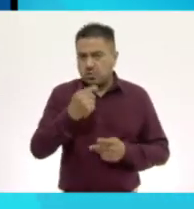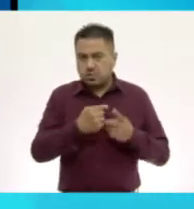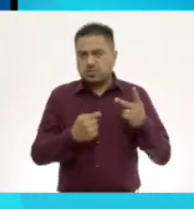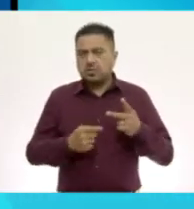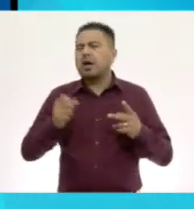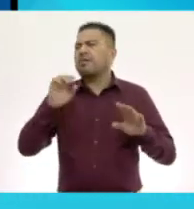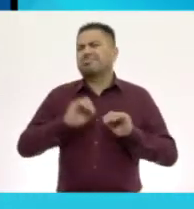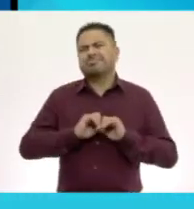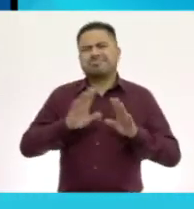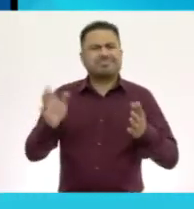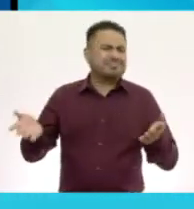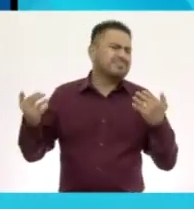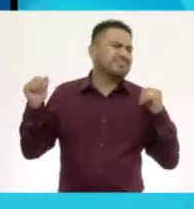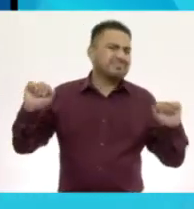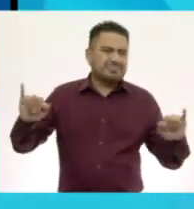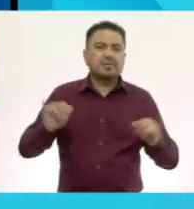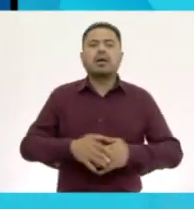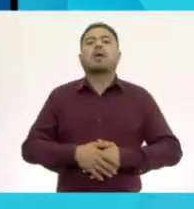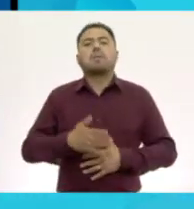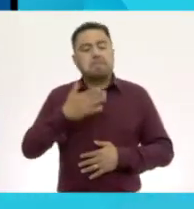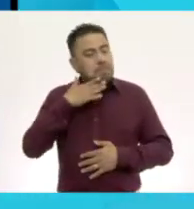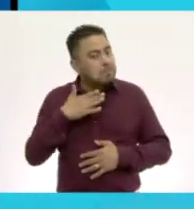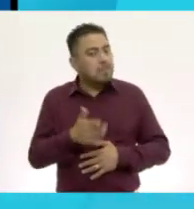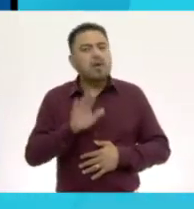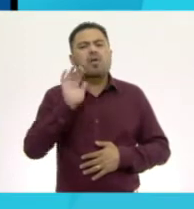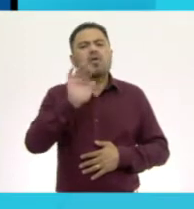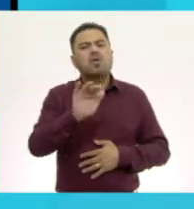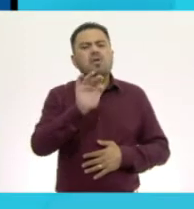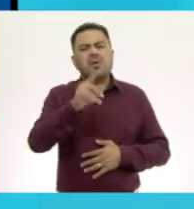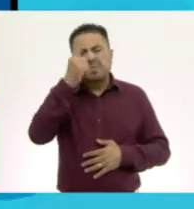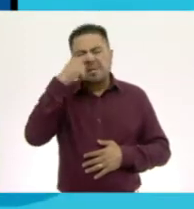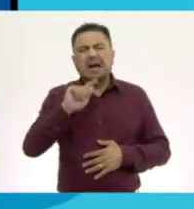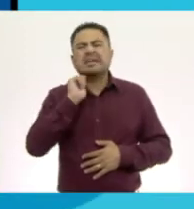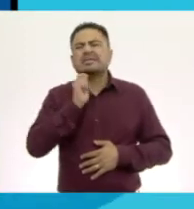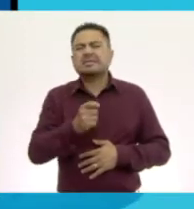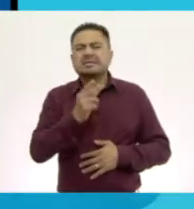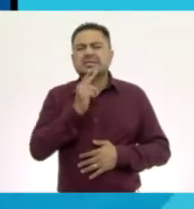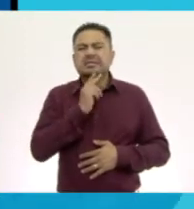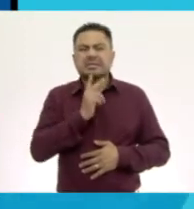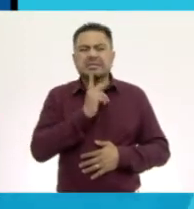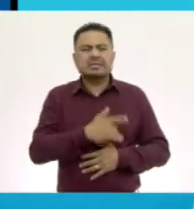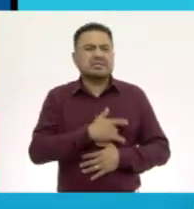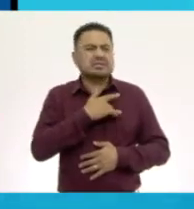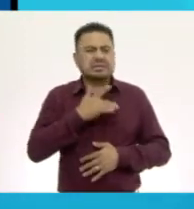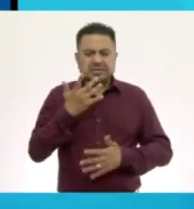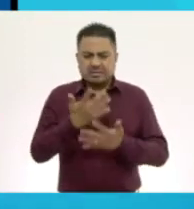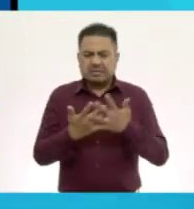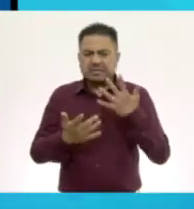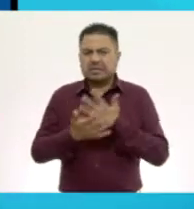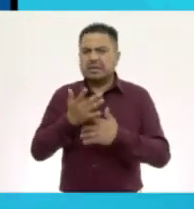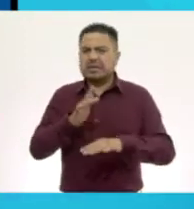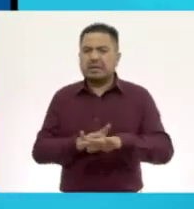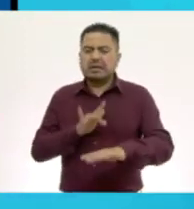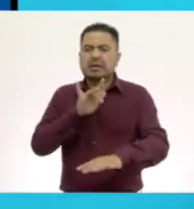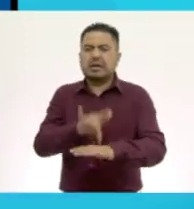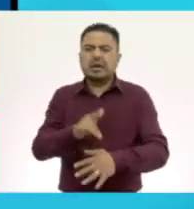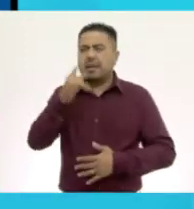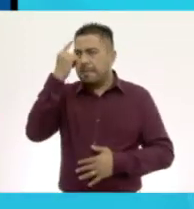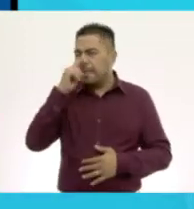Claro que sí. Muy bien, Joshua. Oye, ¿para qué sirve el sentido del tacto? Para